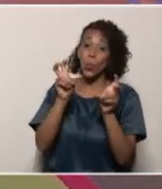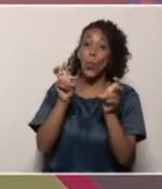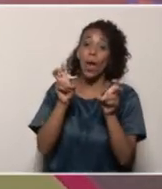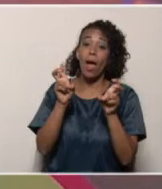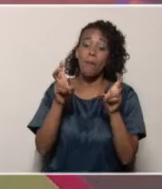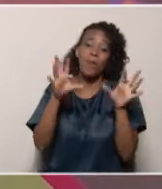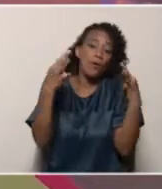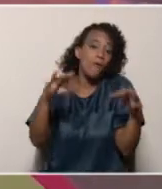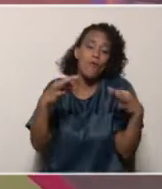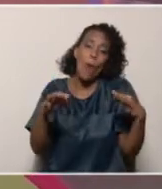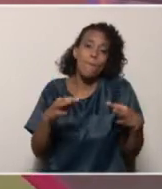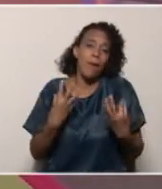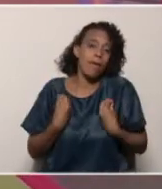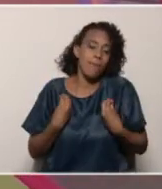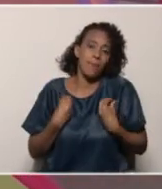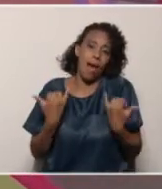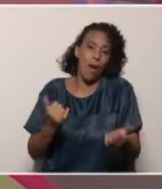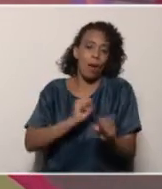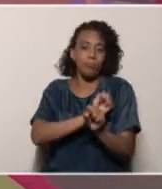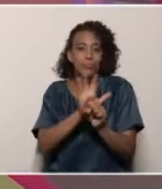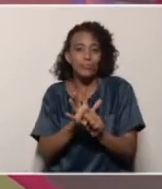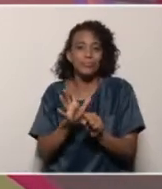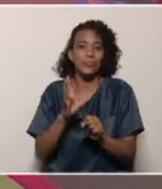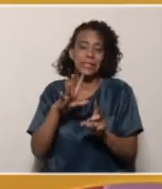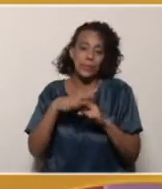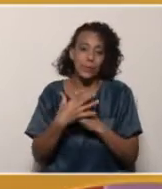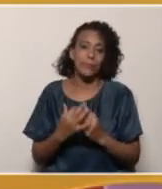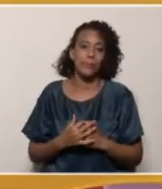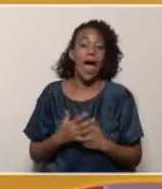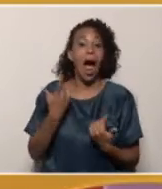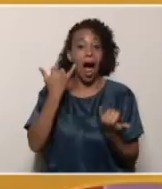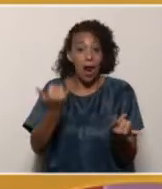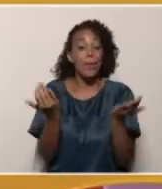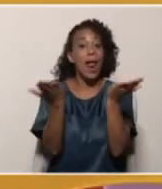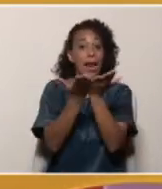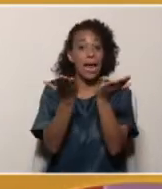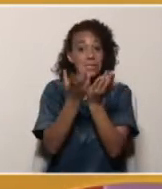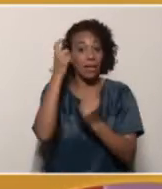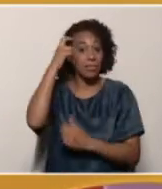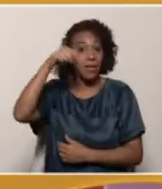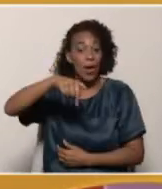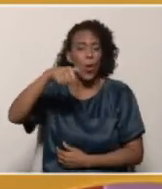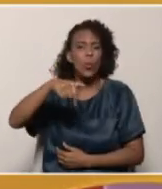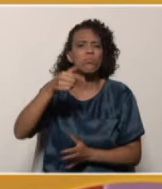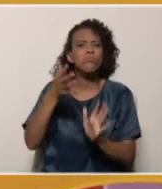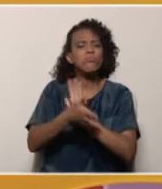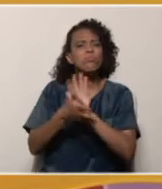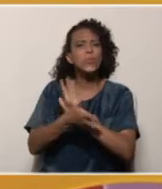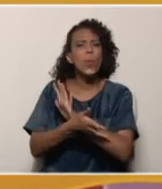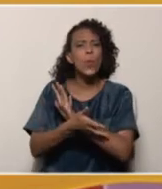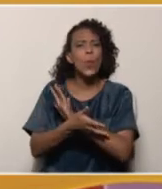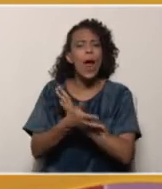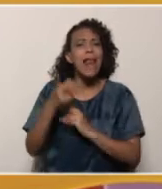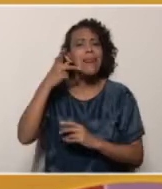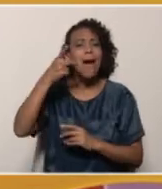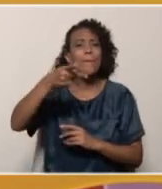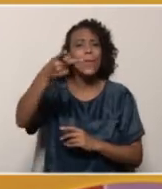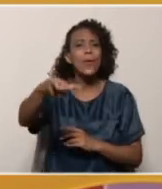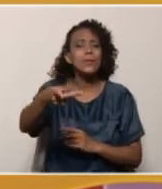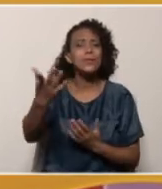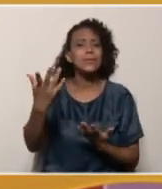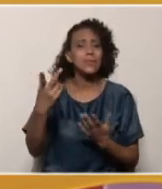cotidianidad para la clase para hoy tenemos preparado hablar acerca de lo que son las políticas